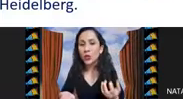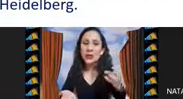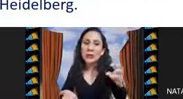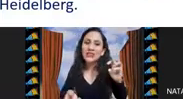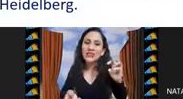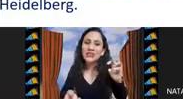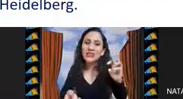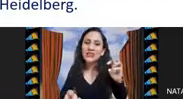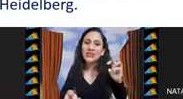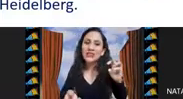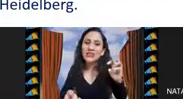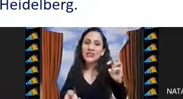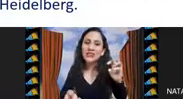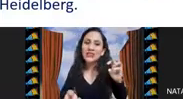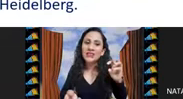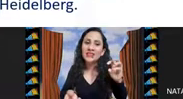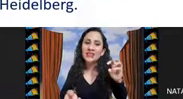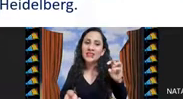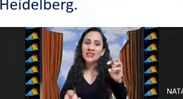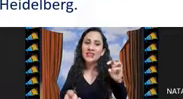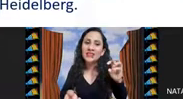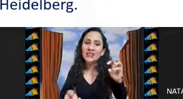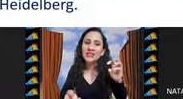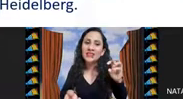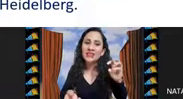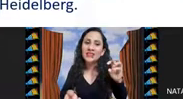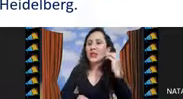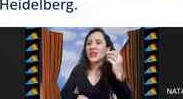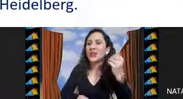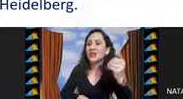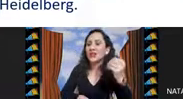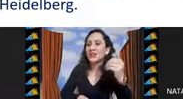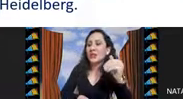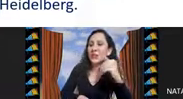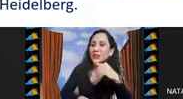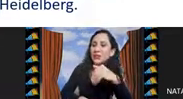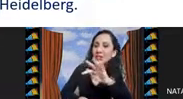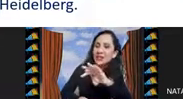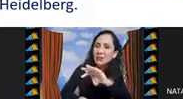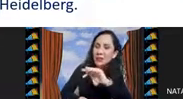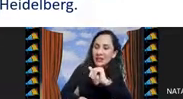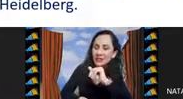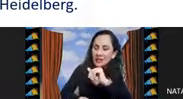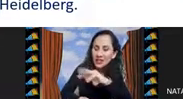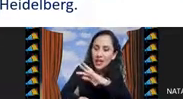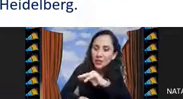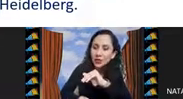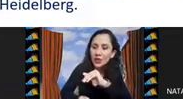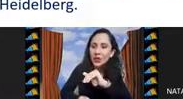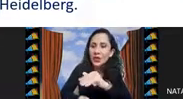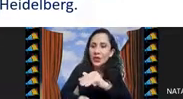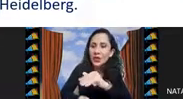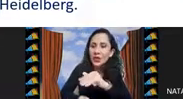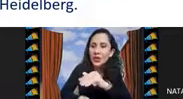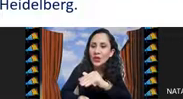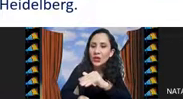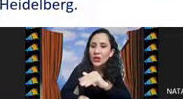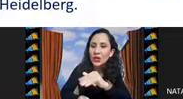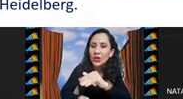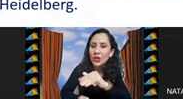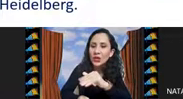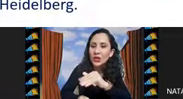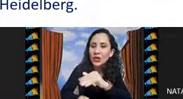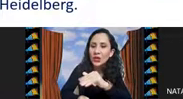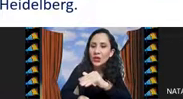desempeño o sea más allá de que esta instancia sea fácil o difícil pues puede resultar ser más fácil para ciertos algoritmos que